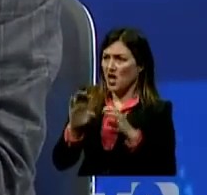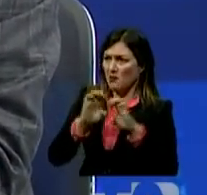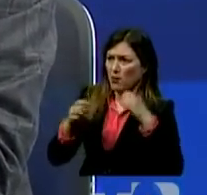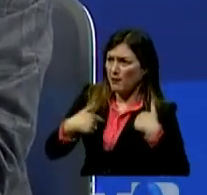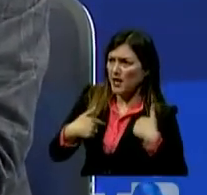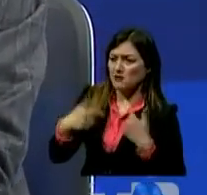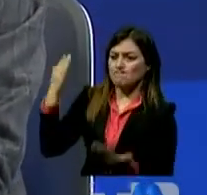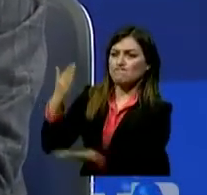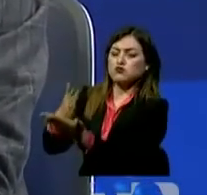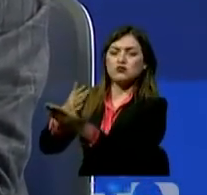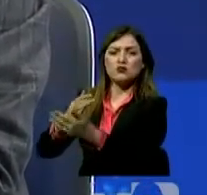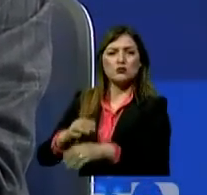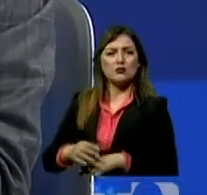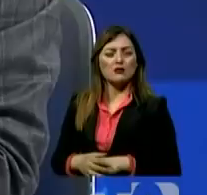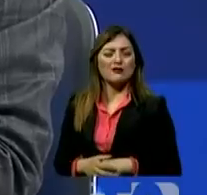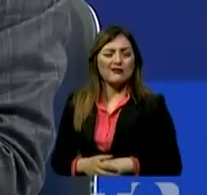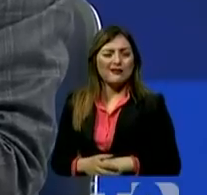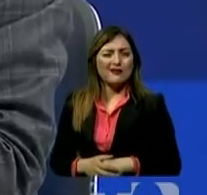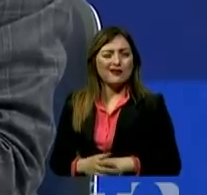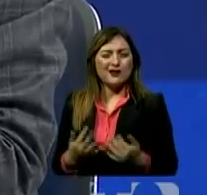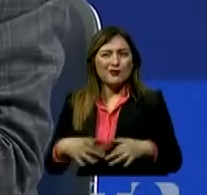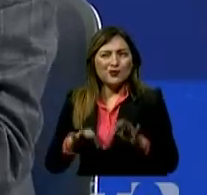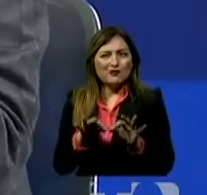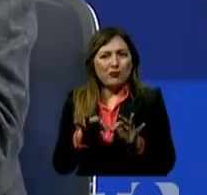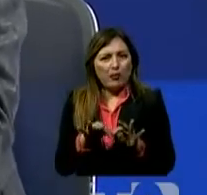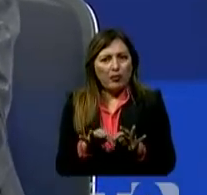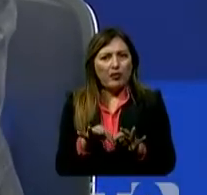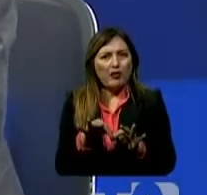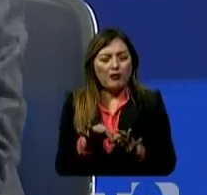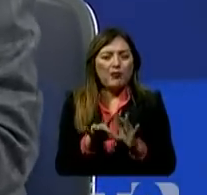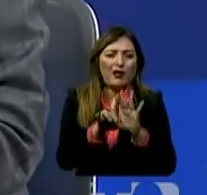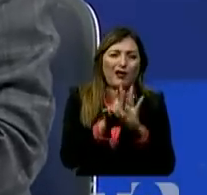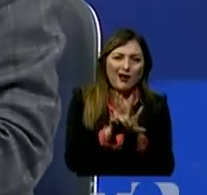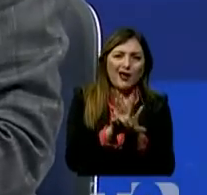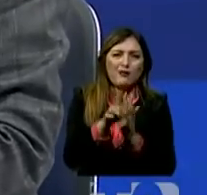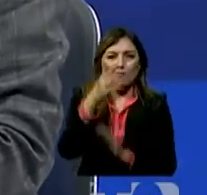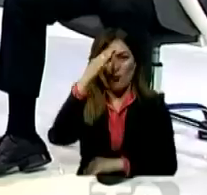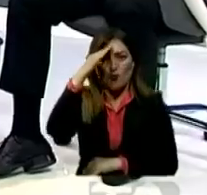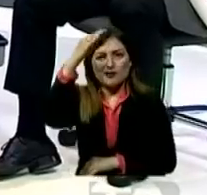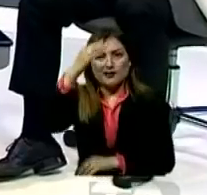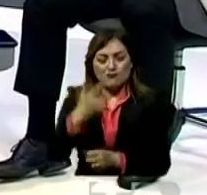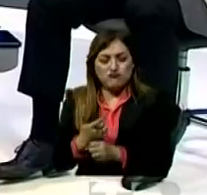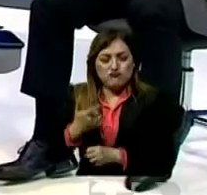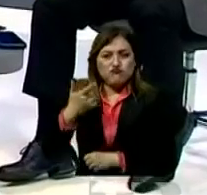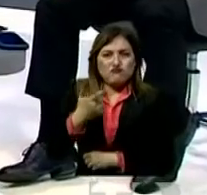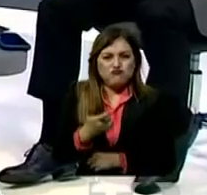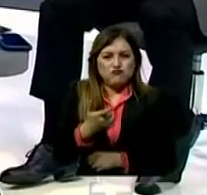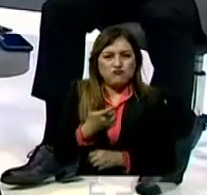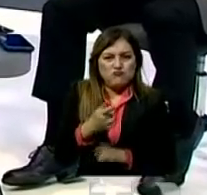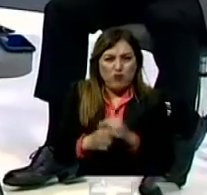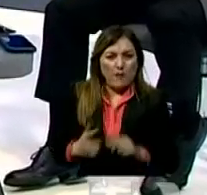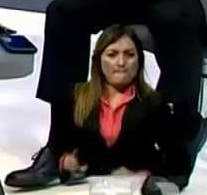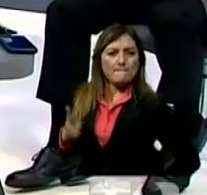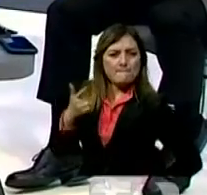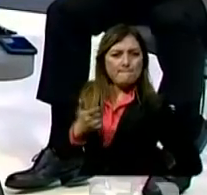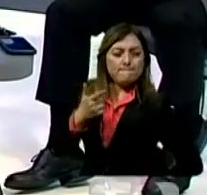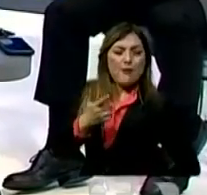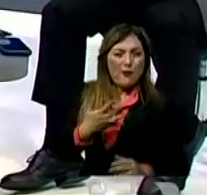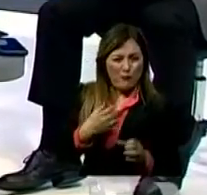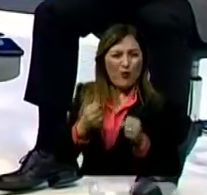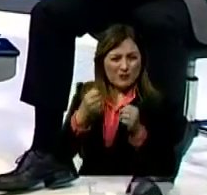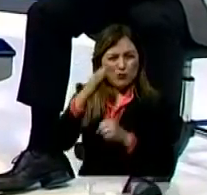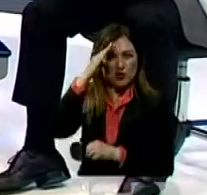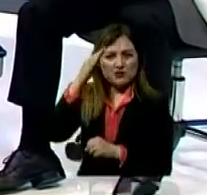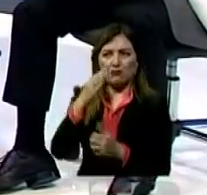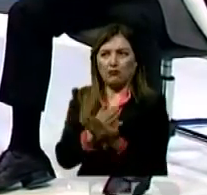sesiones y al mismo tiempo está postregando cosas importantes como la Ley de Uso Progresivo de la Fuerza, por ejemplo. Es decir, usted también